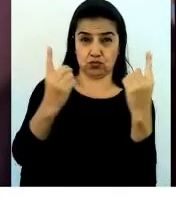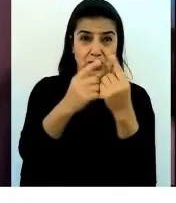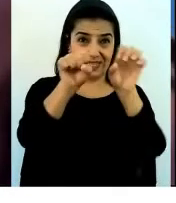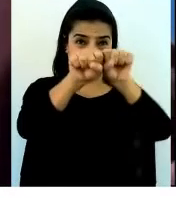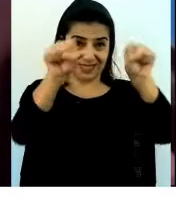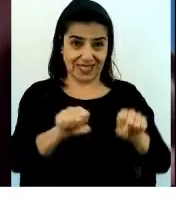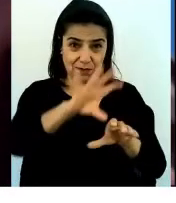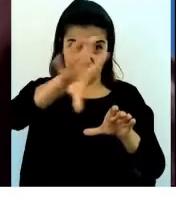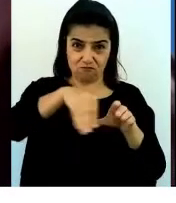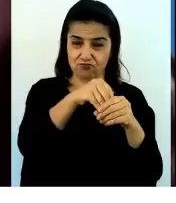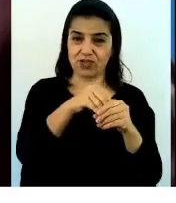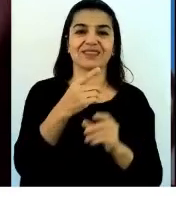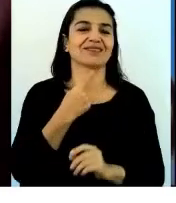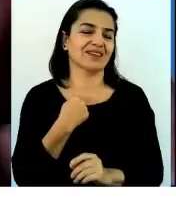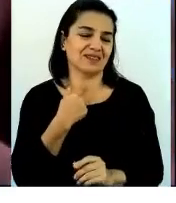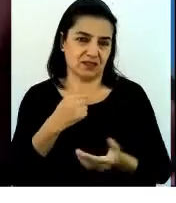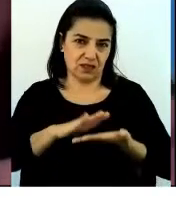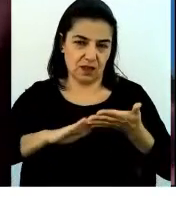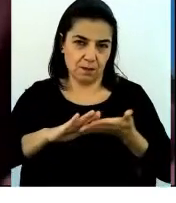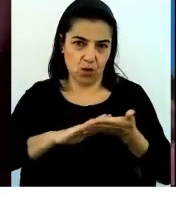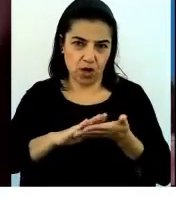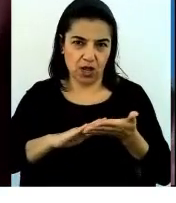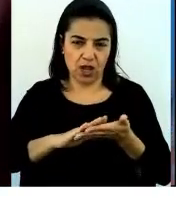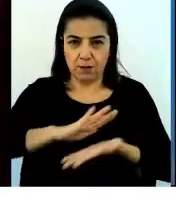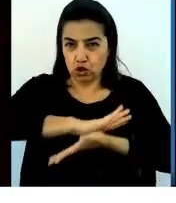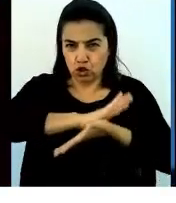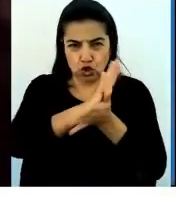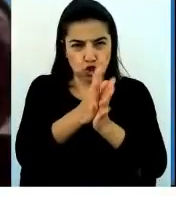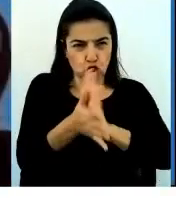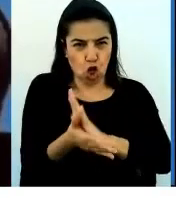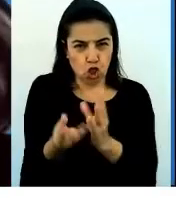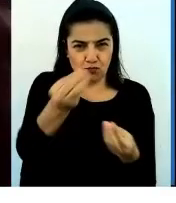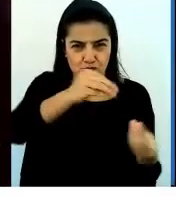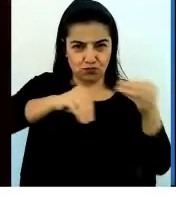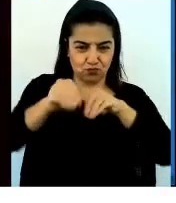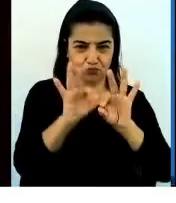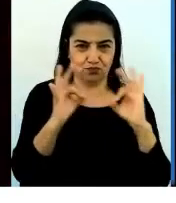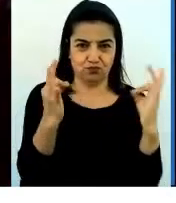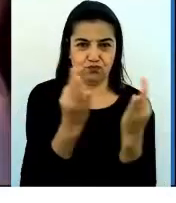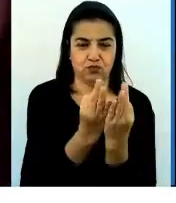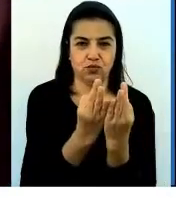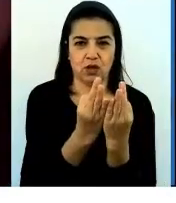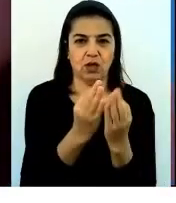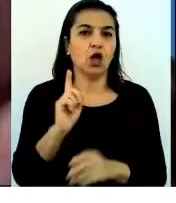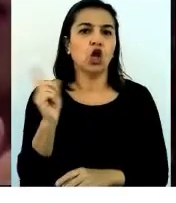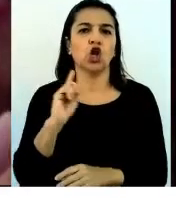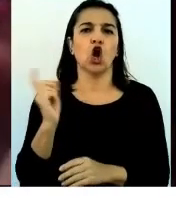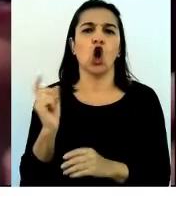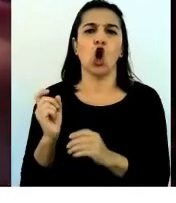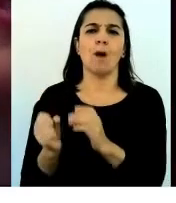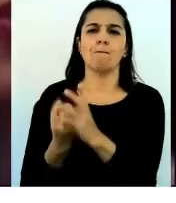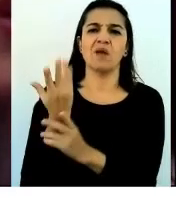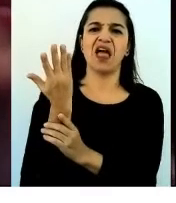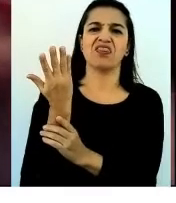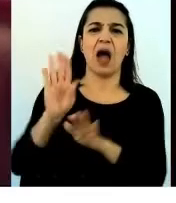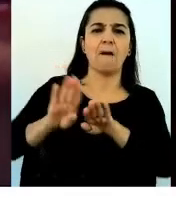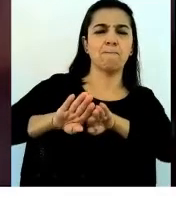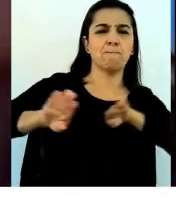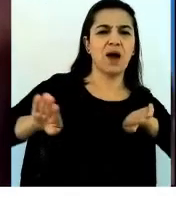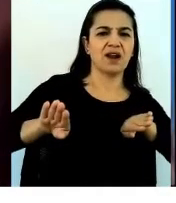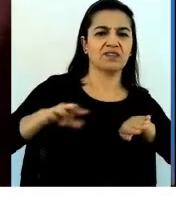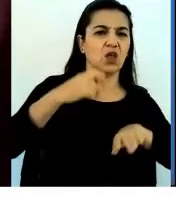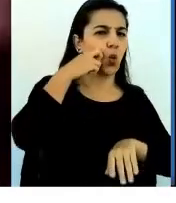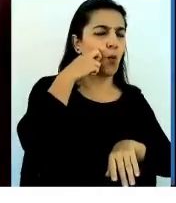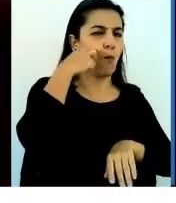por ejemplo, para meter todo juntos. No hablamos de las plantas y dejar los animales y humanos y otras